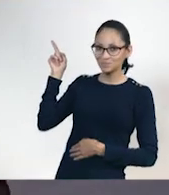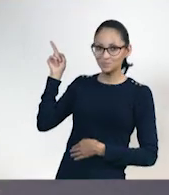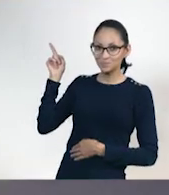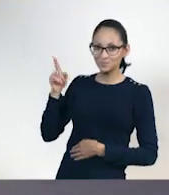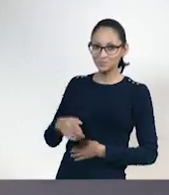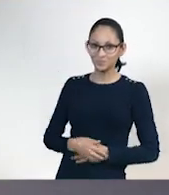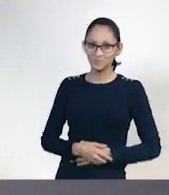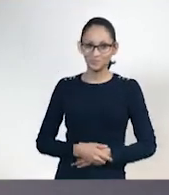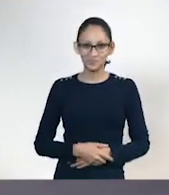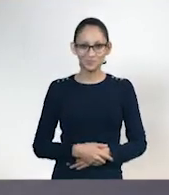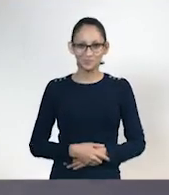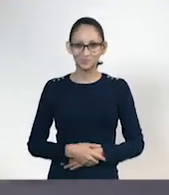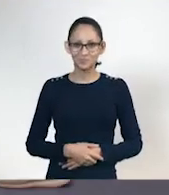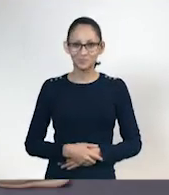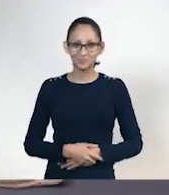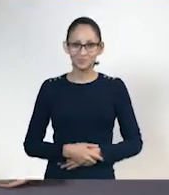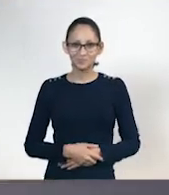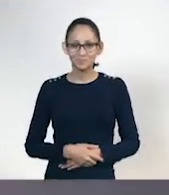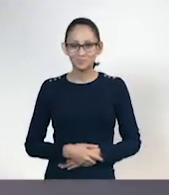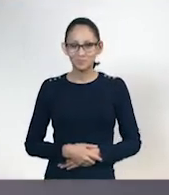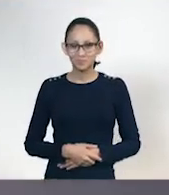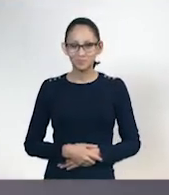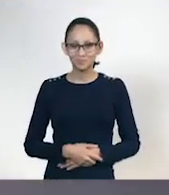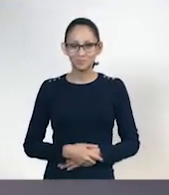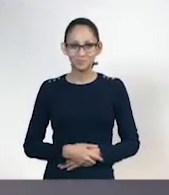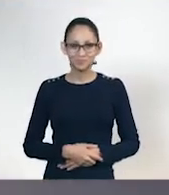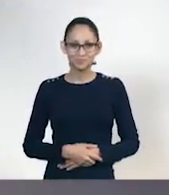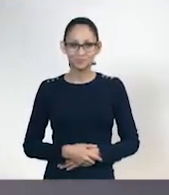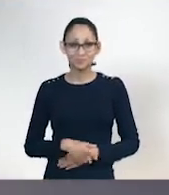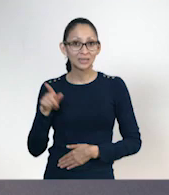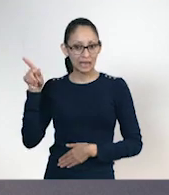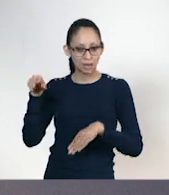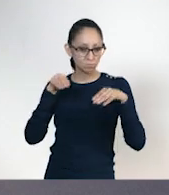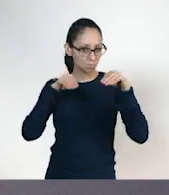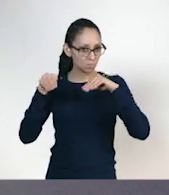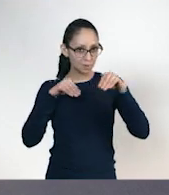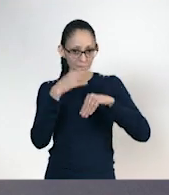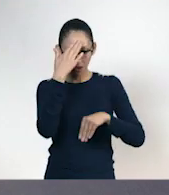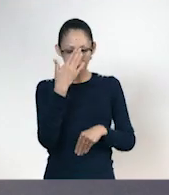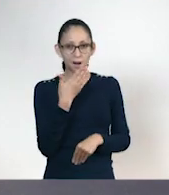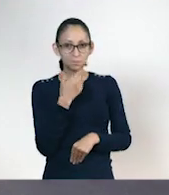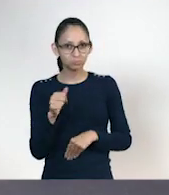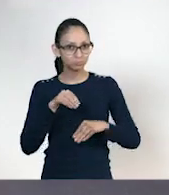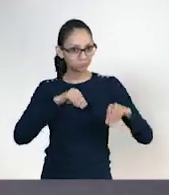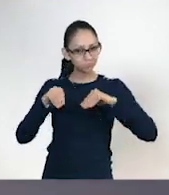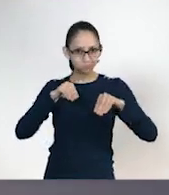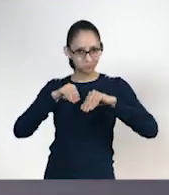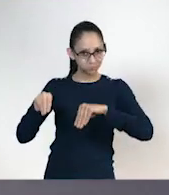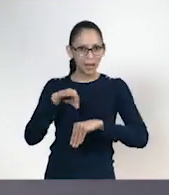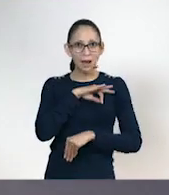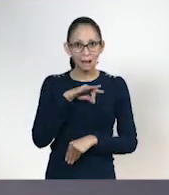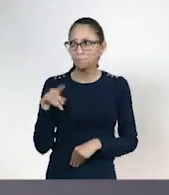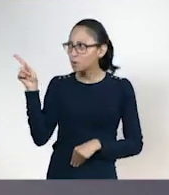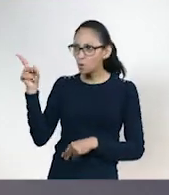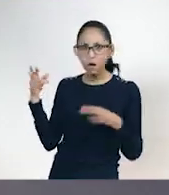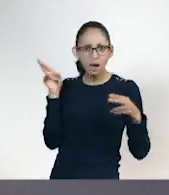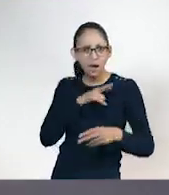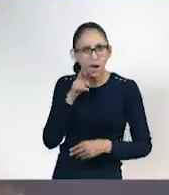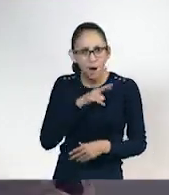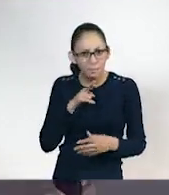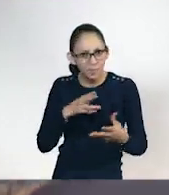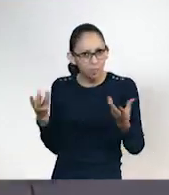Mira, mira, Alberto. Mira, Alberto. Estamos desarrollando nuestras habilidades motrices. No, maestro. Es estoy súper rápido, maestro.